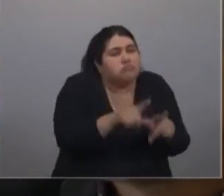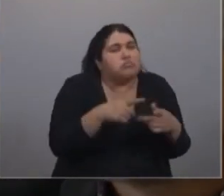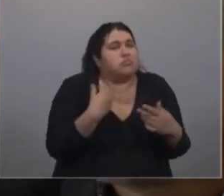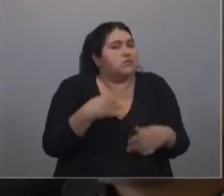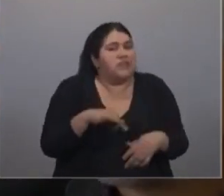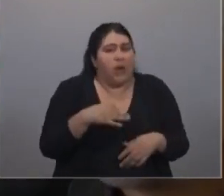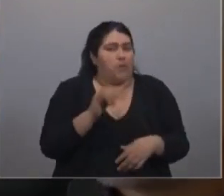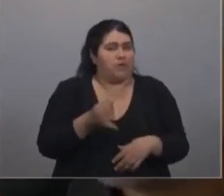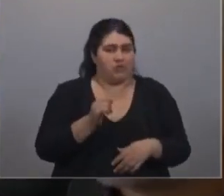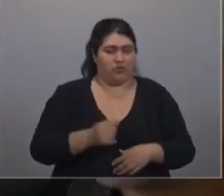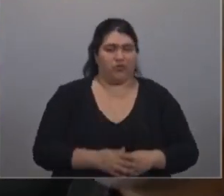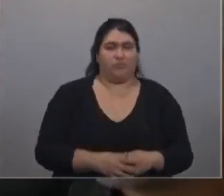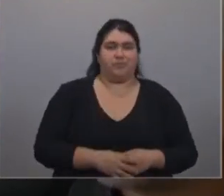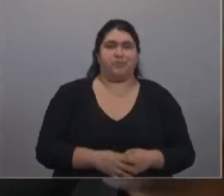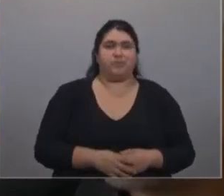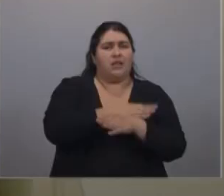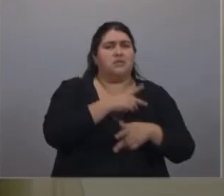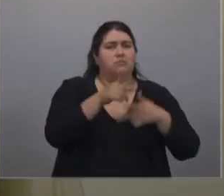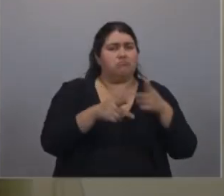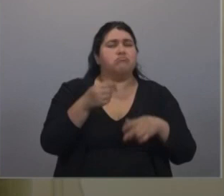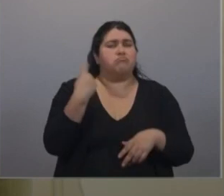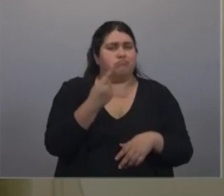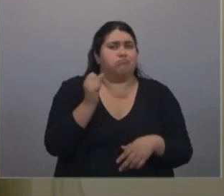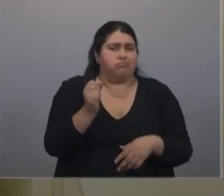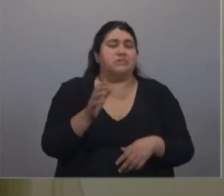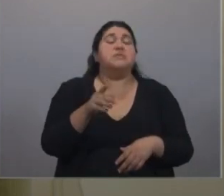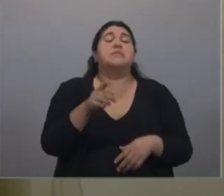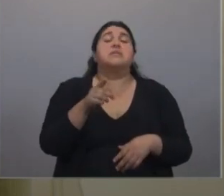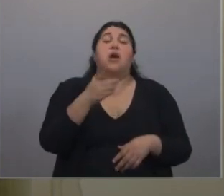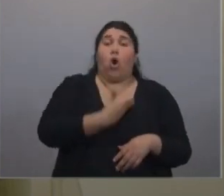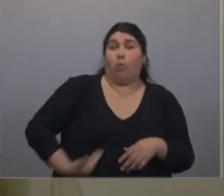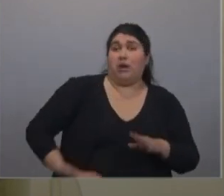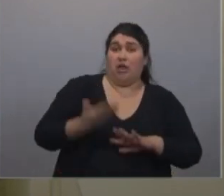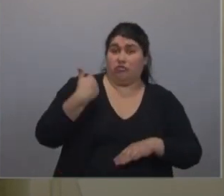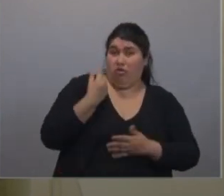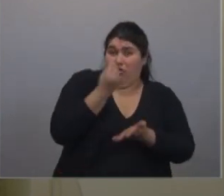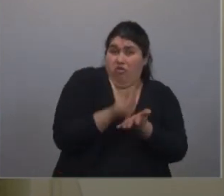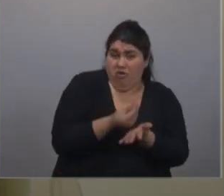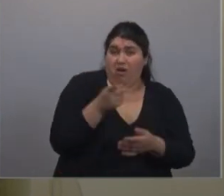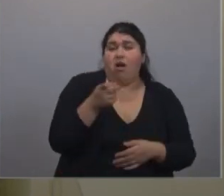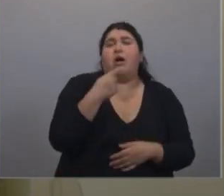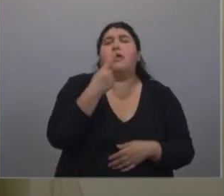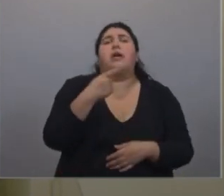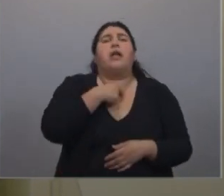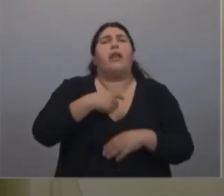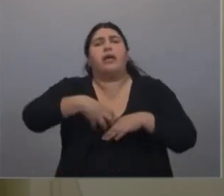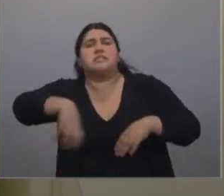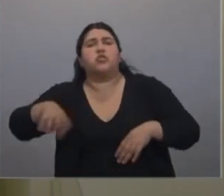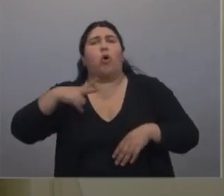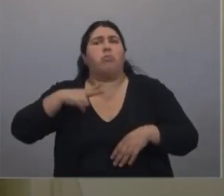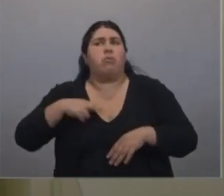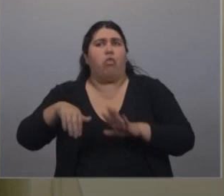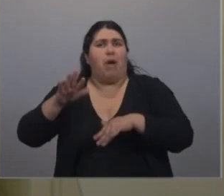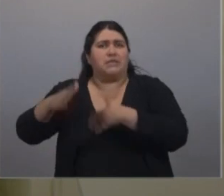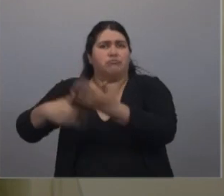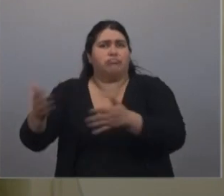lo que merecen. Cuando gobernaba la Argentina, eso es que todo quiere que sea privado porque son los